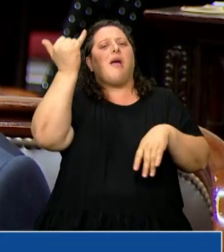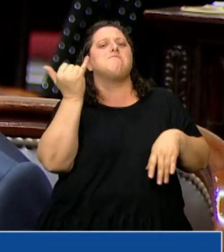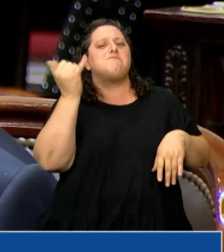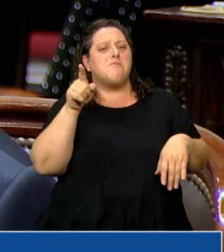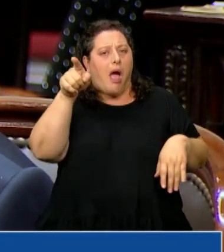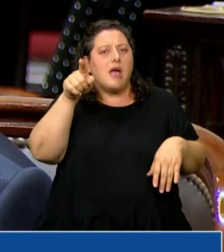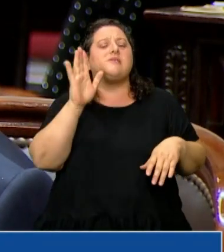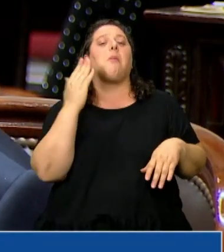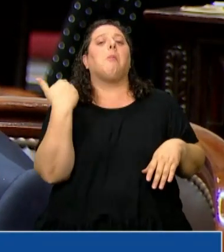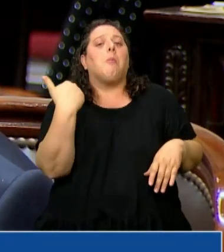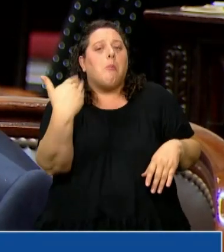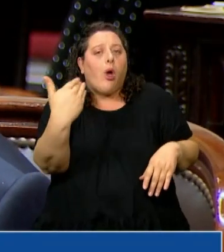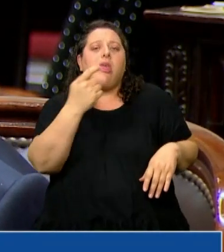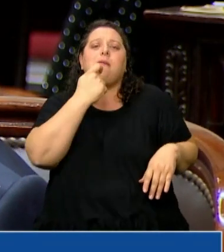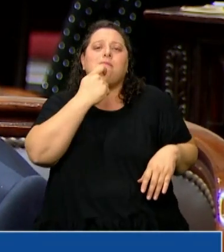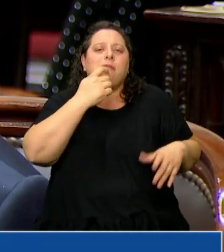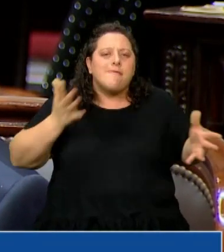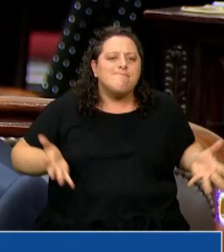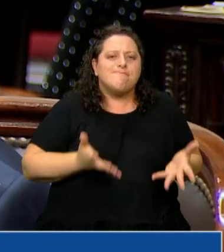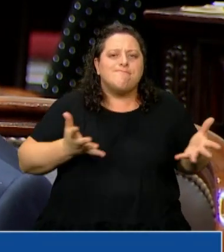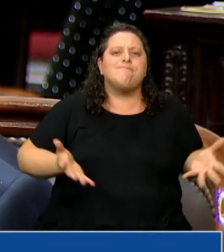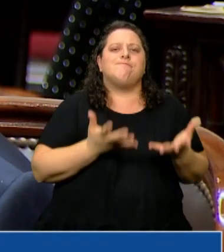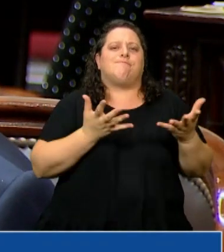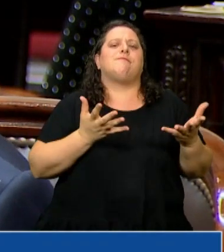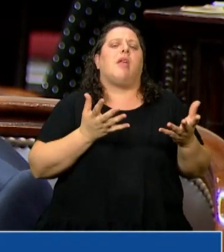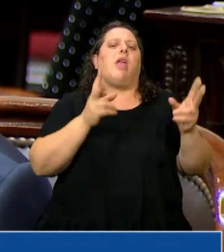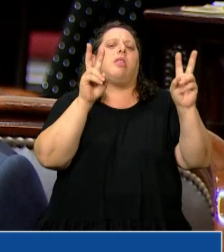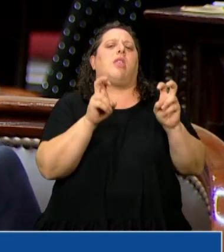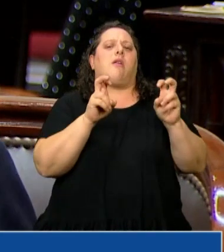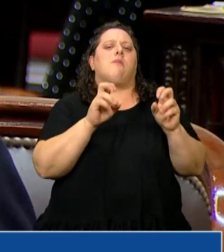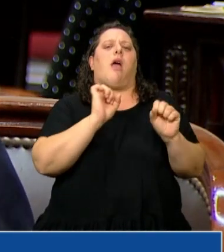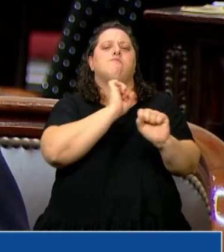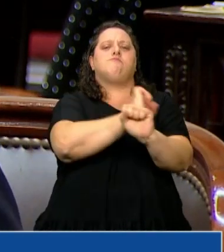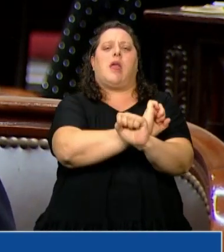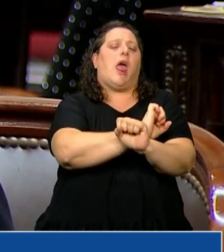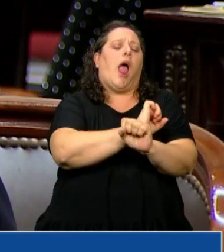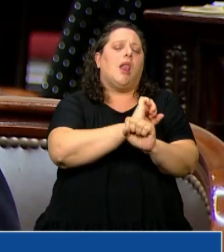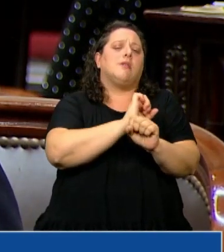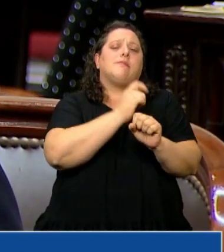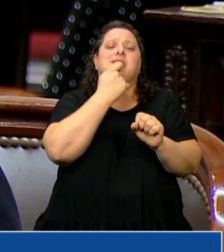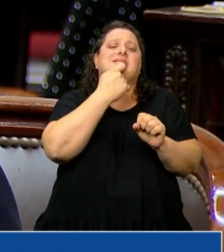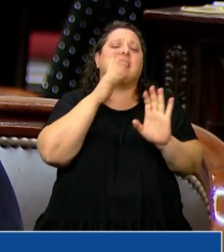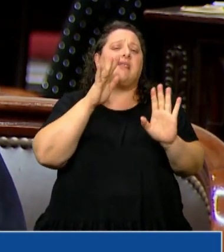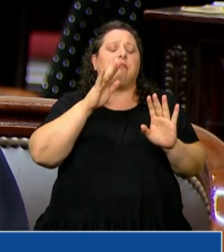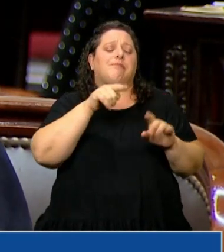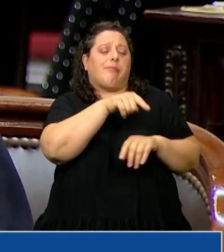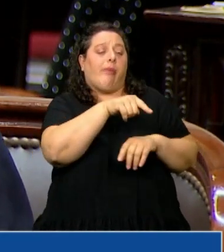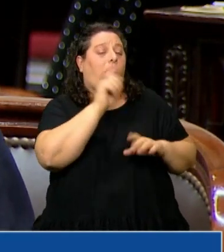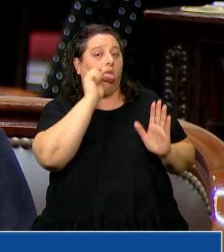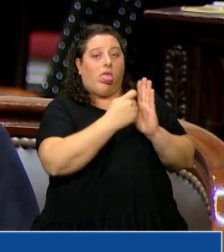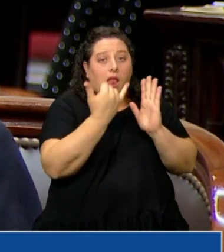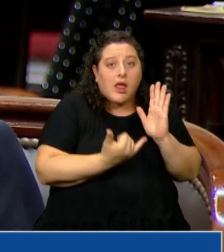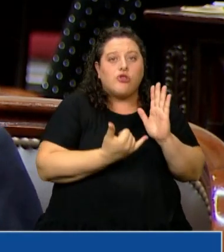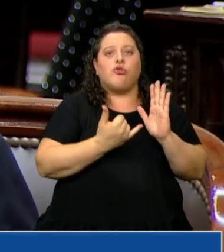habilitado para impulsar la acción penal cuando se trata de delitos que tiene que investigar este organismo.